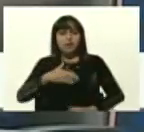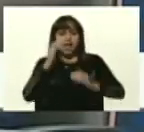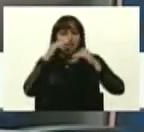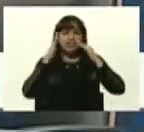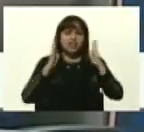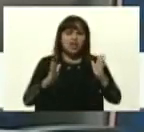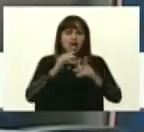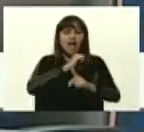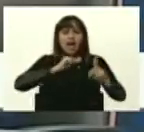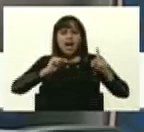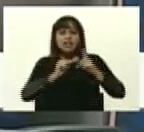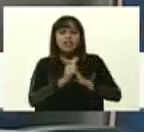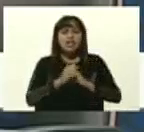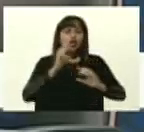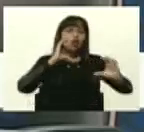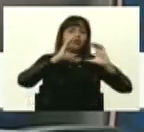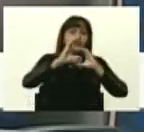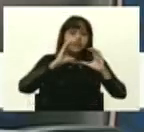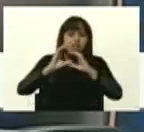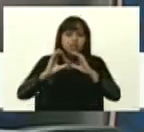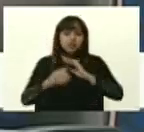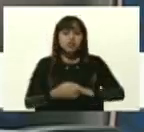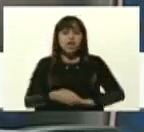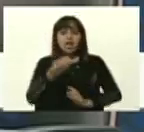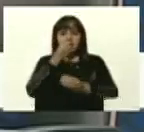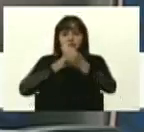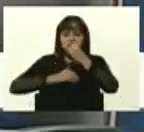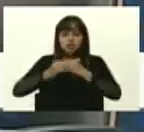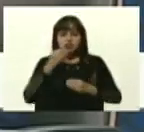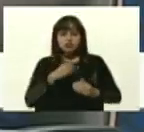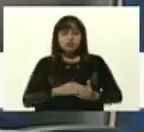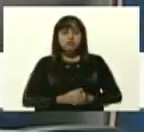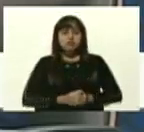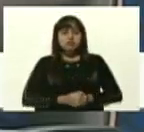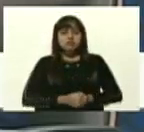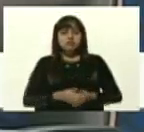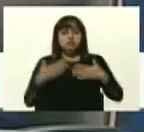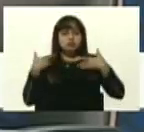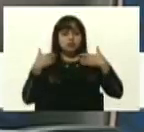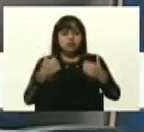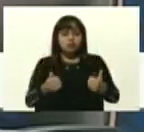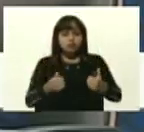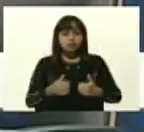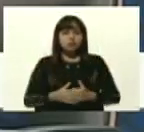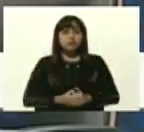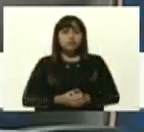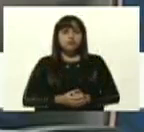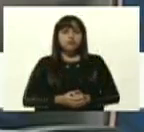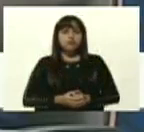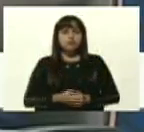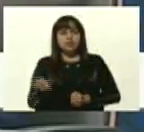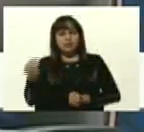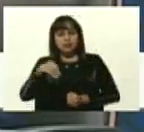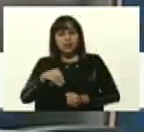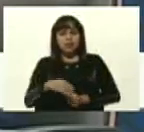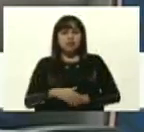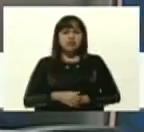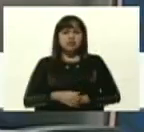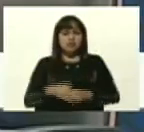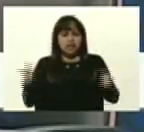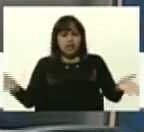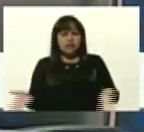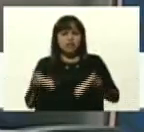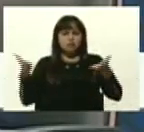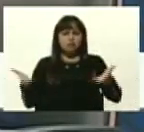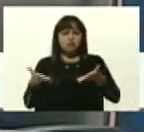estratégicas, telecomunicaciones, alimentación, salud y sobre todo estimular